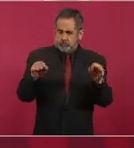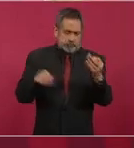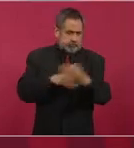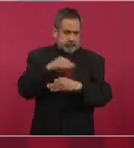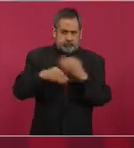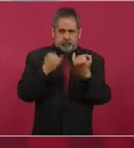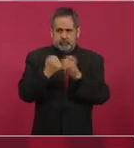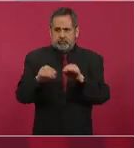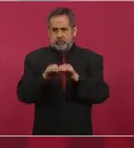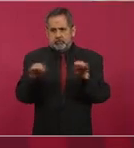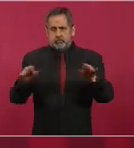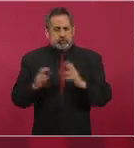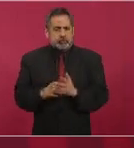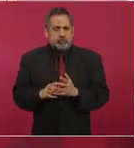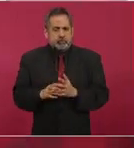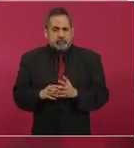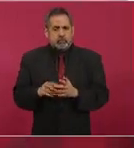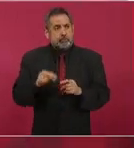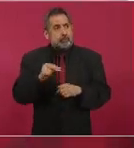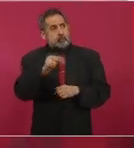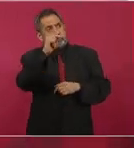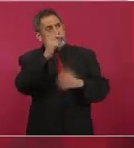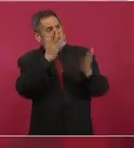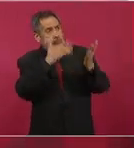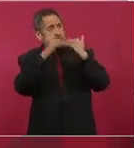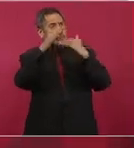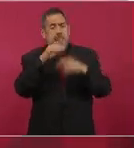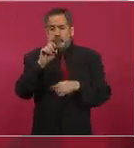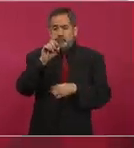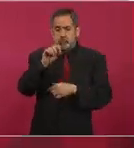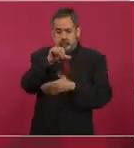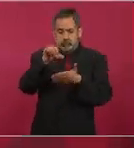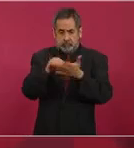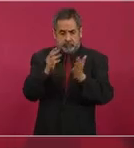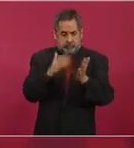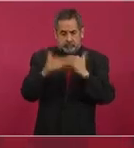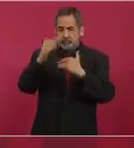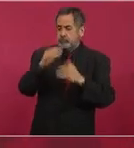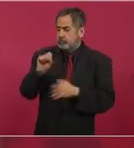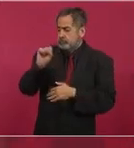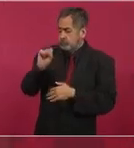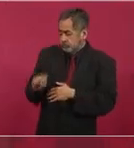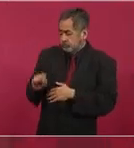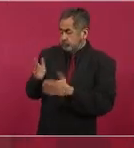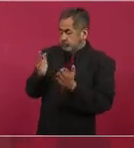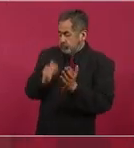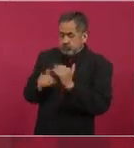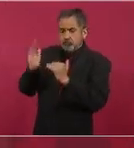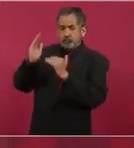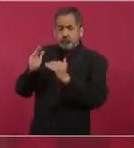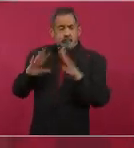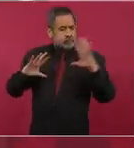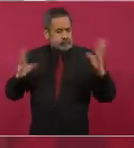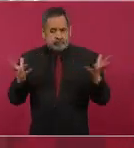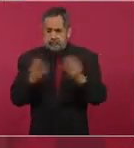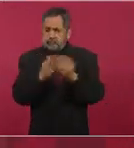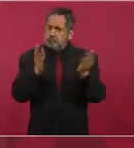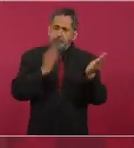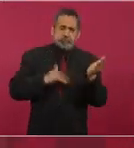que haya crecimiento en el norte, que haya crecimiento en el centro y que haya crecimiento en el sur, parejo,